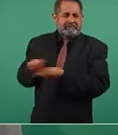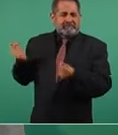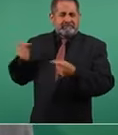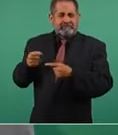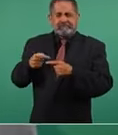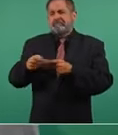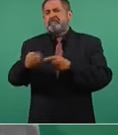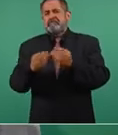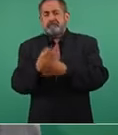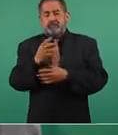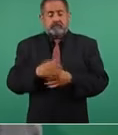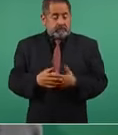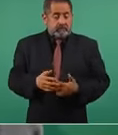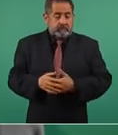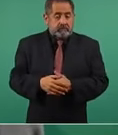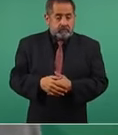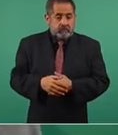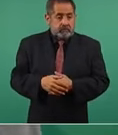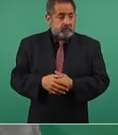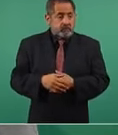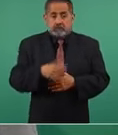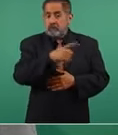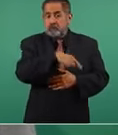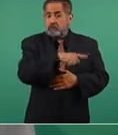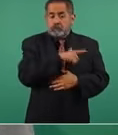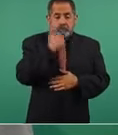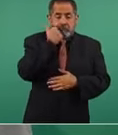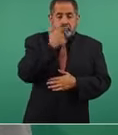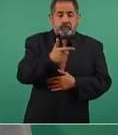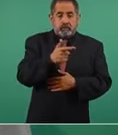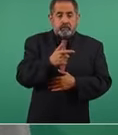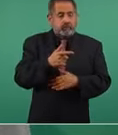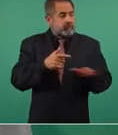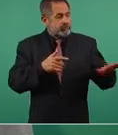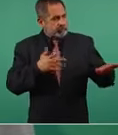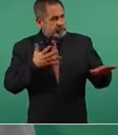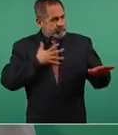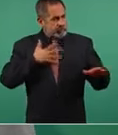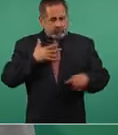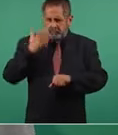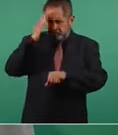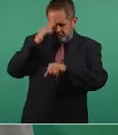No nos querían dejar ni siquiera el derecho a la memoria,